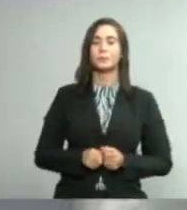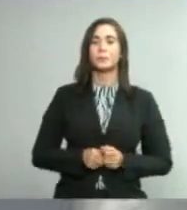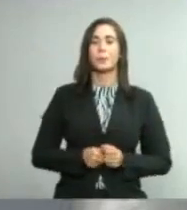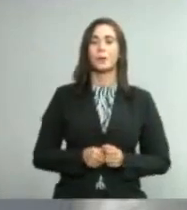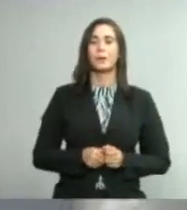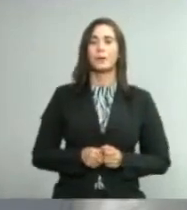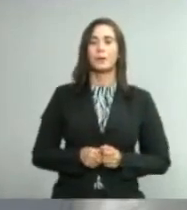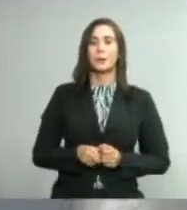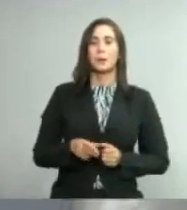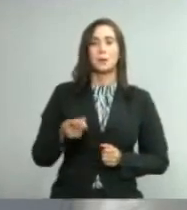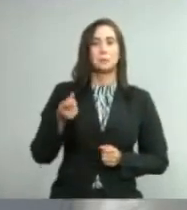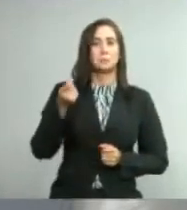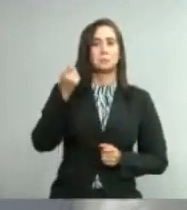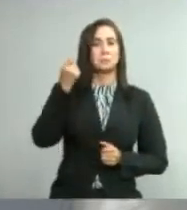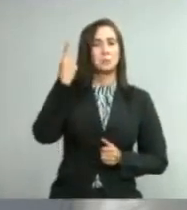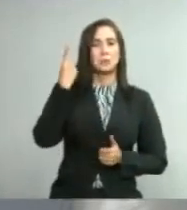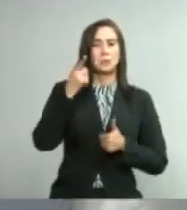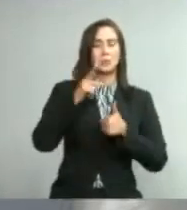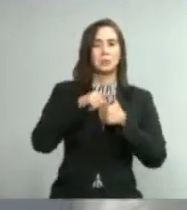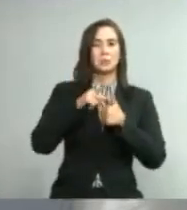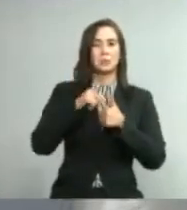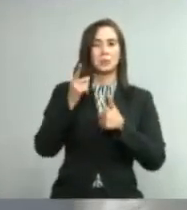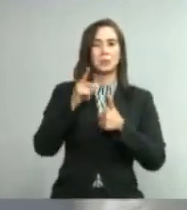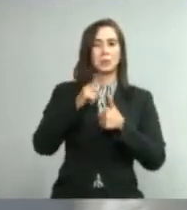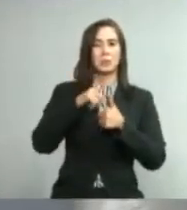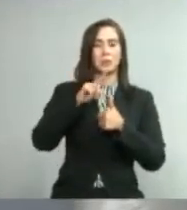No entendí bien la primera pregunta.